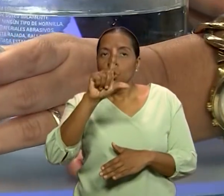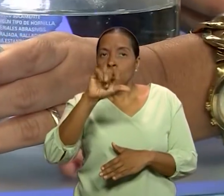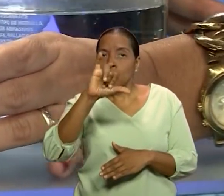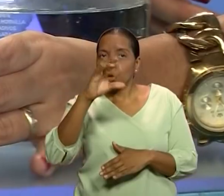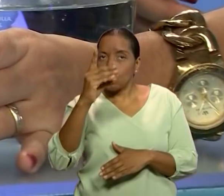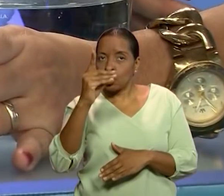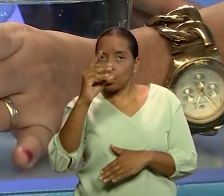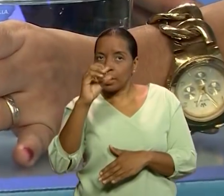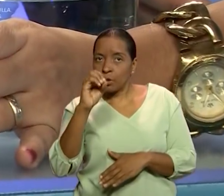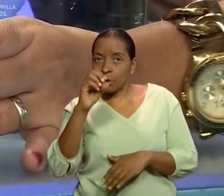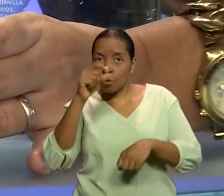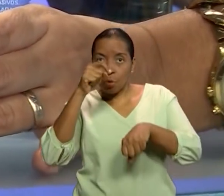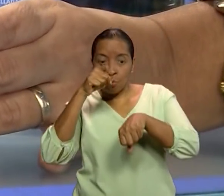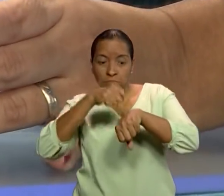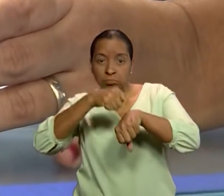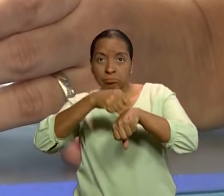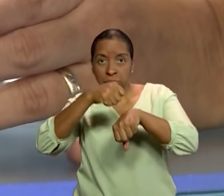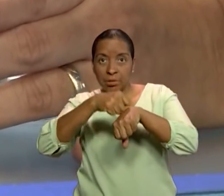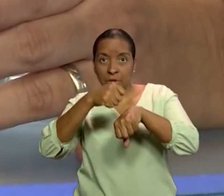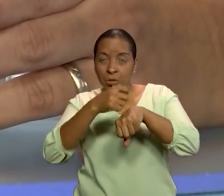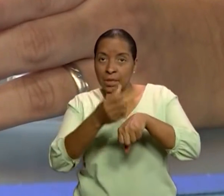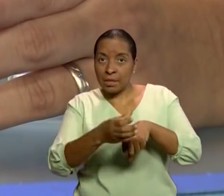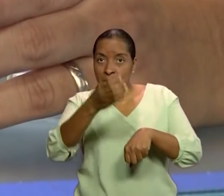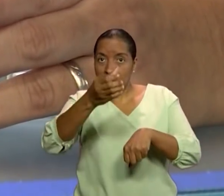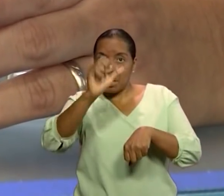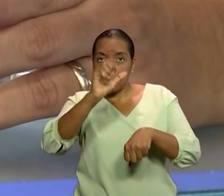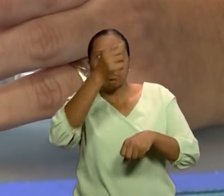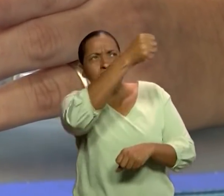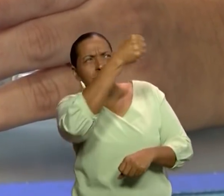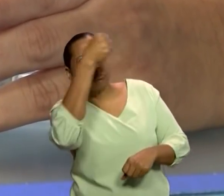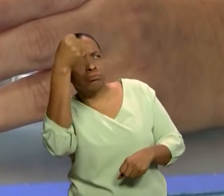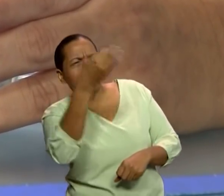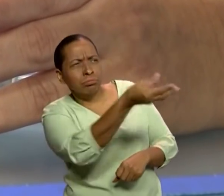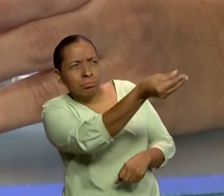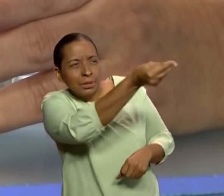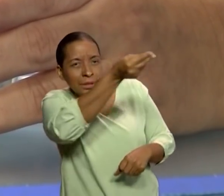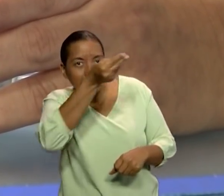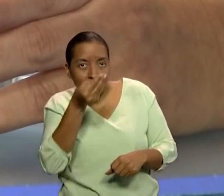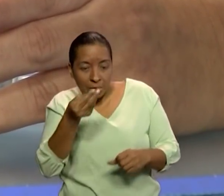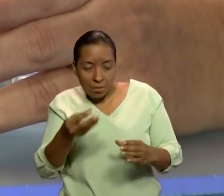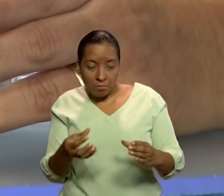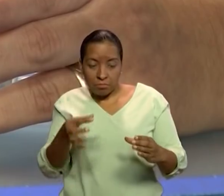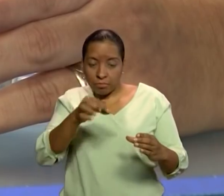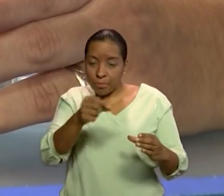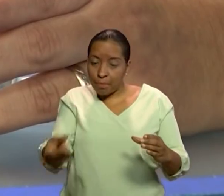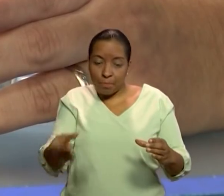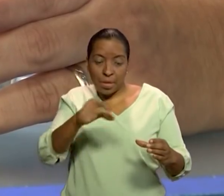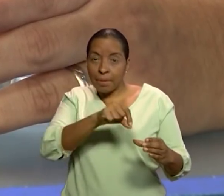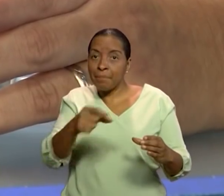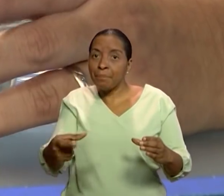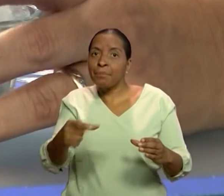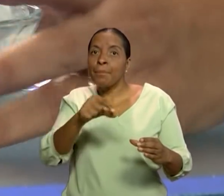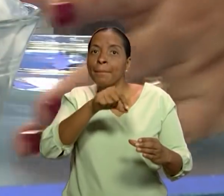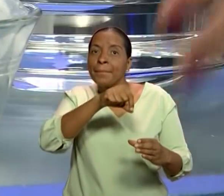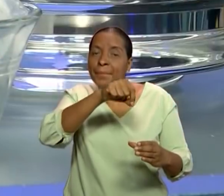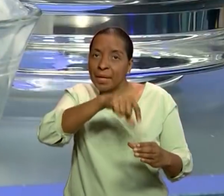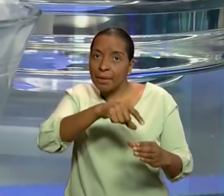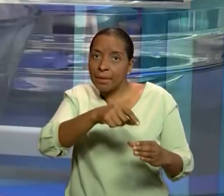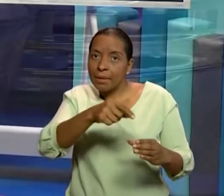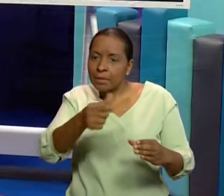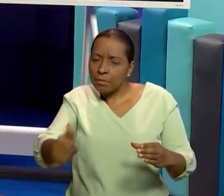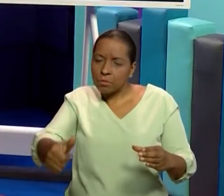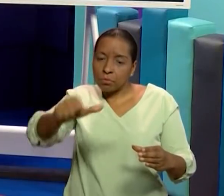cubos de hielo que tenemos aquí. Están en el refrigerador y en la naturaleza también está. Por ejemplo, ¿dónde? En los